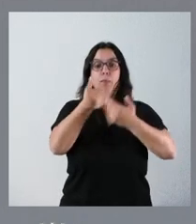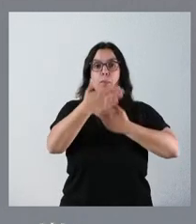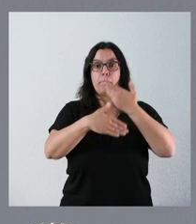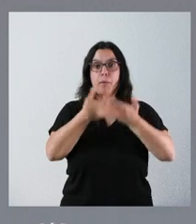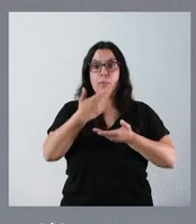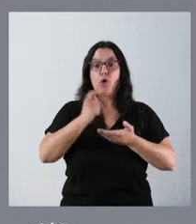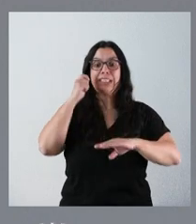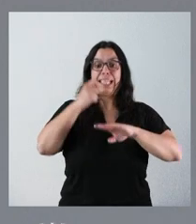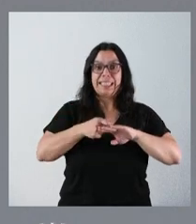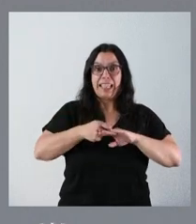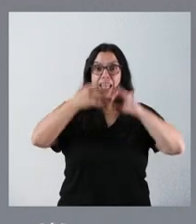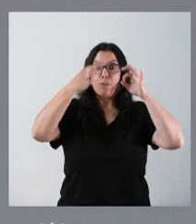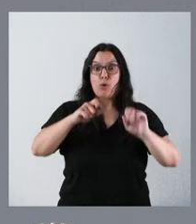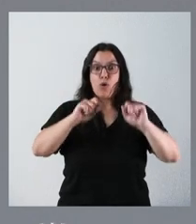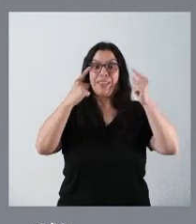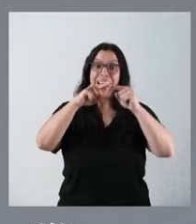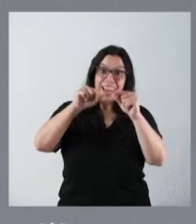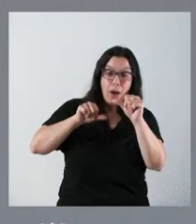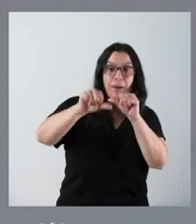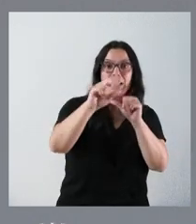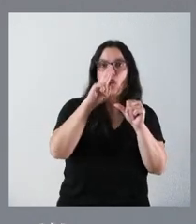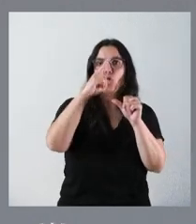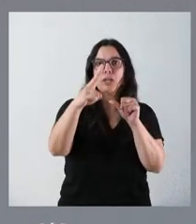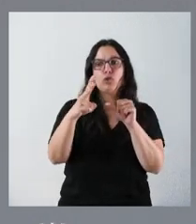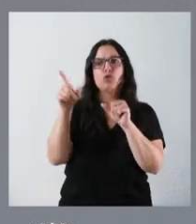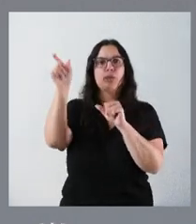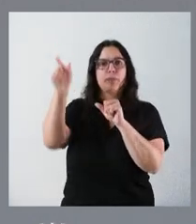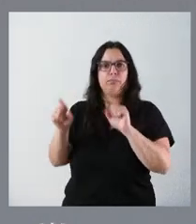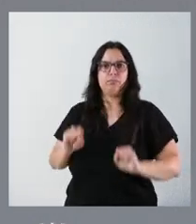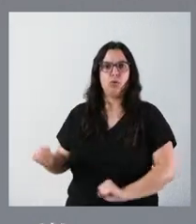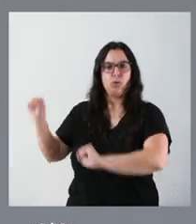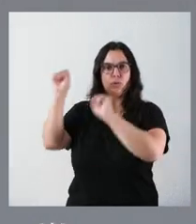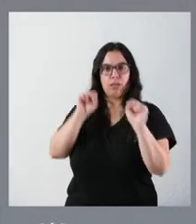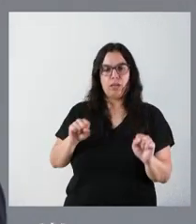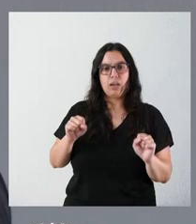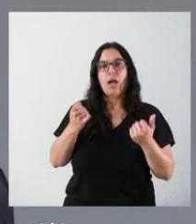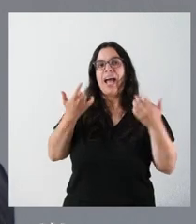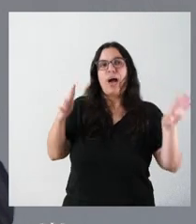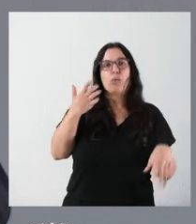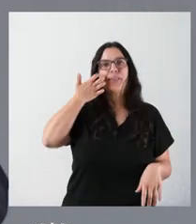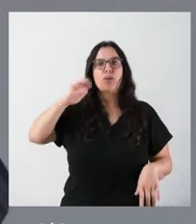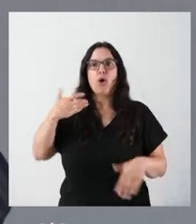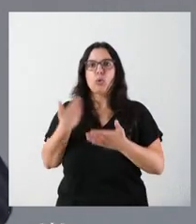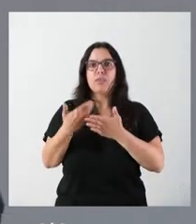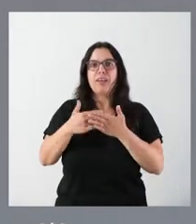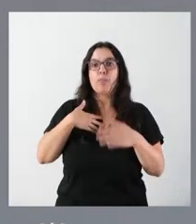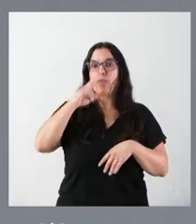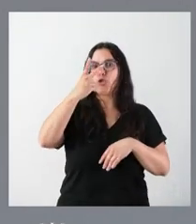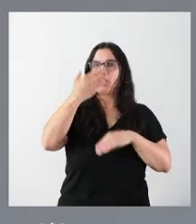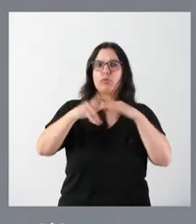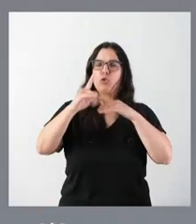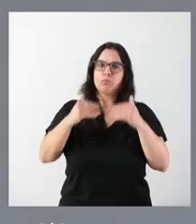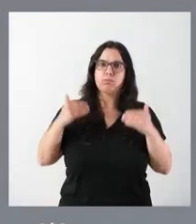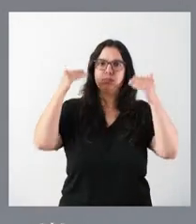sentencia firme en su caso, aunque de manera excepcional y de forma justificada se puede ampliar el periodo de